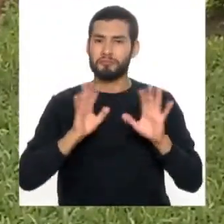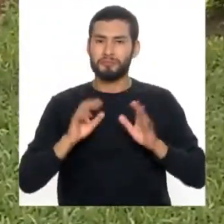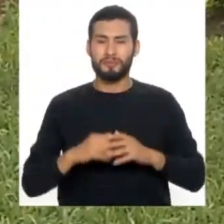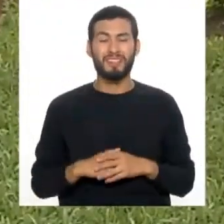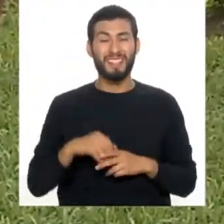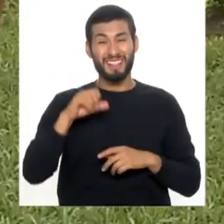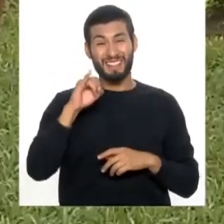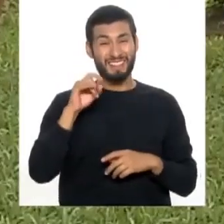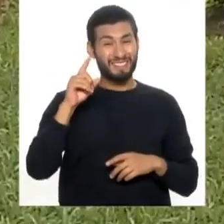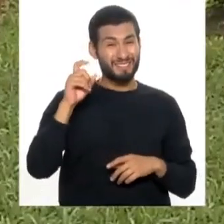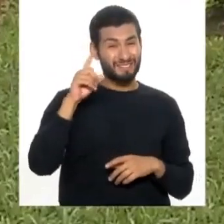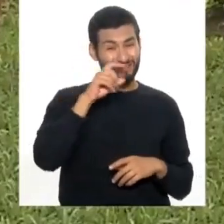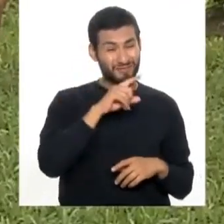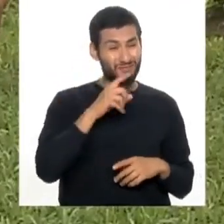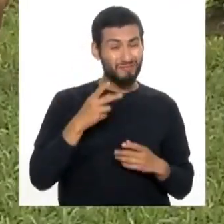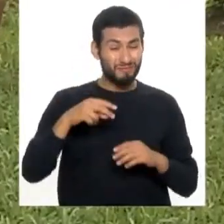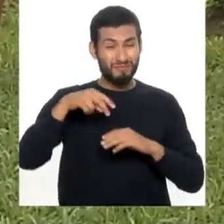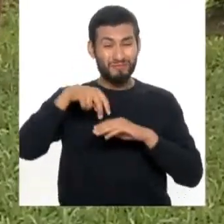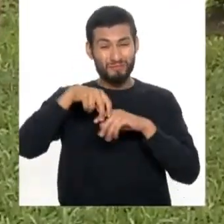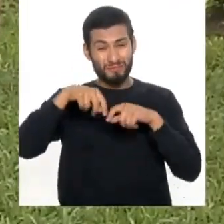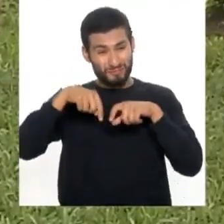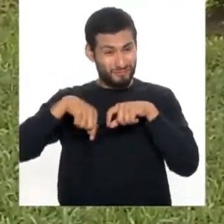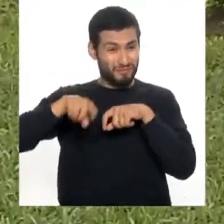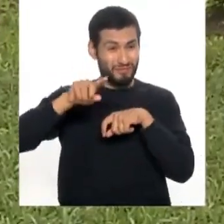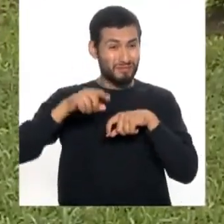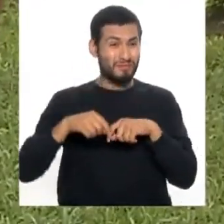también se te complica hacer las patadas.